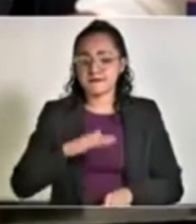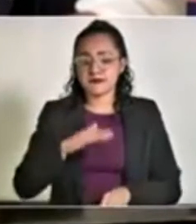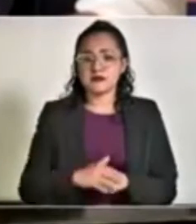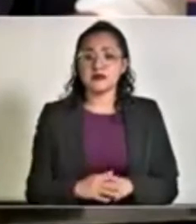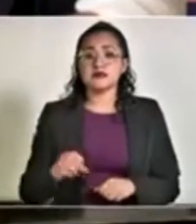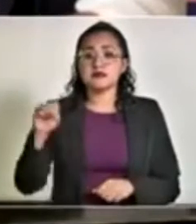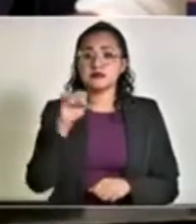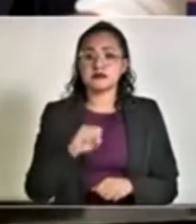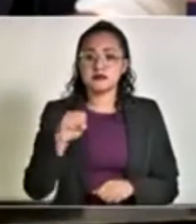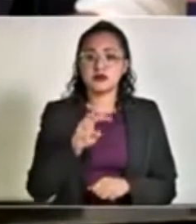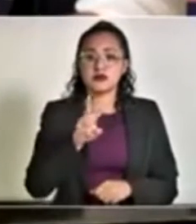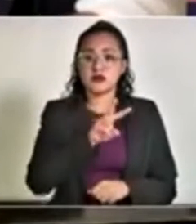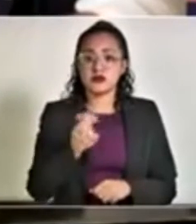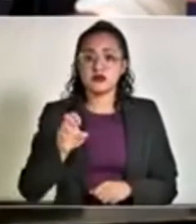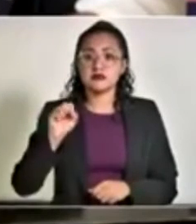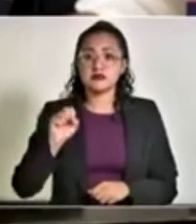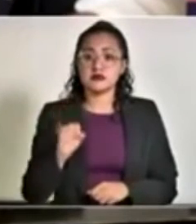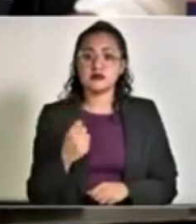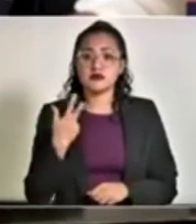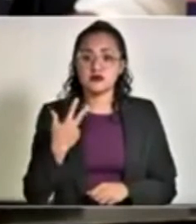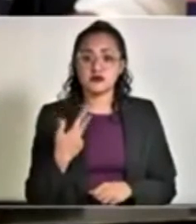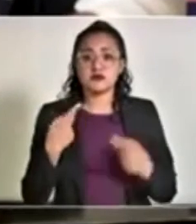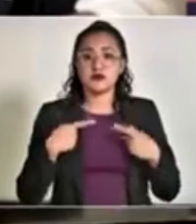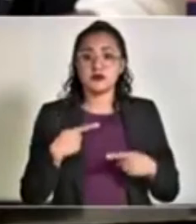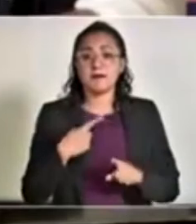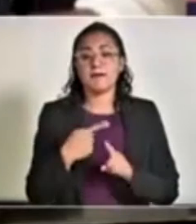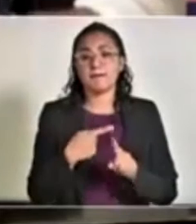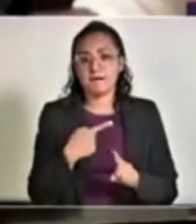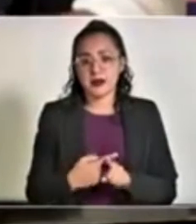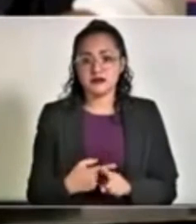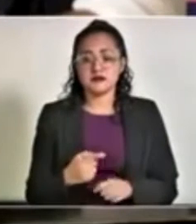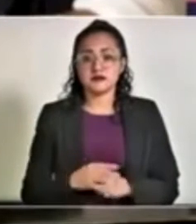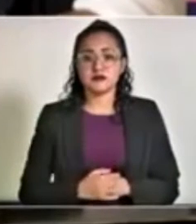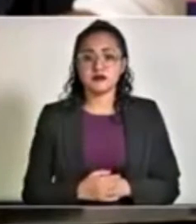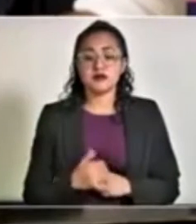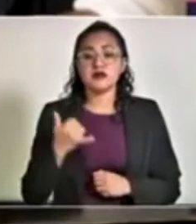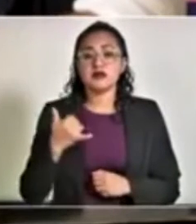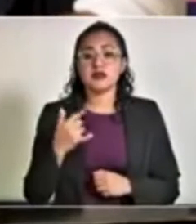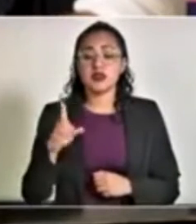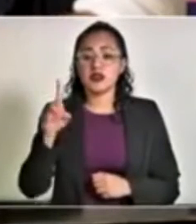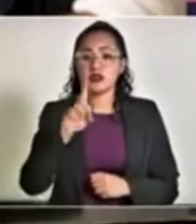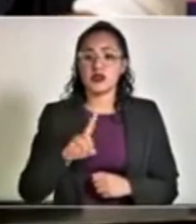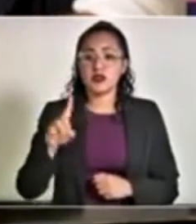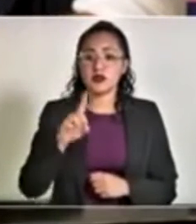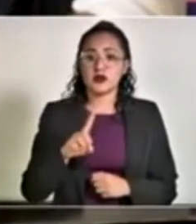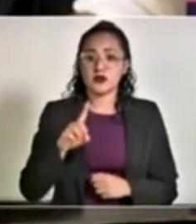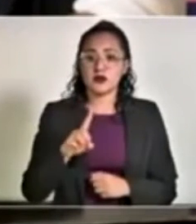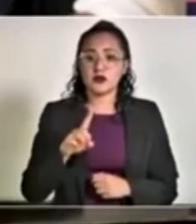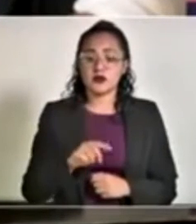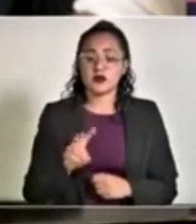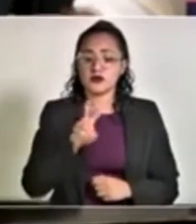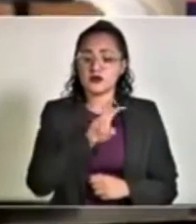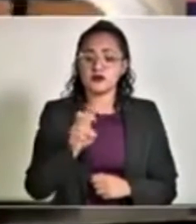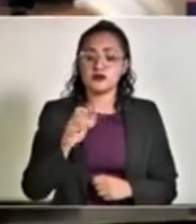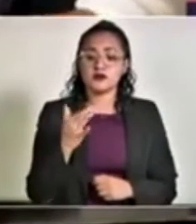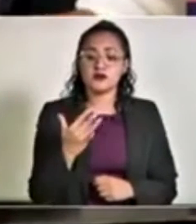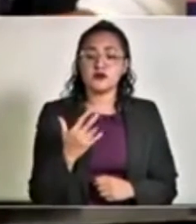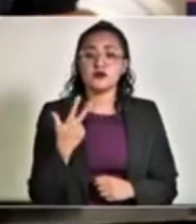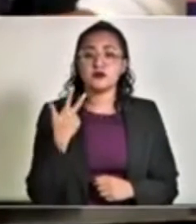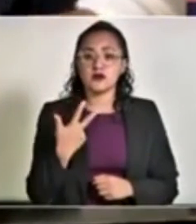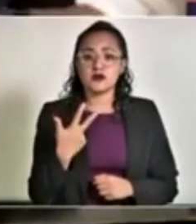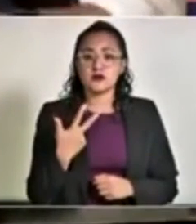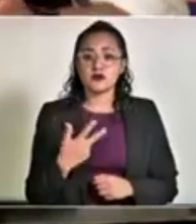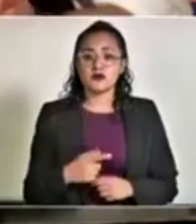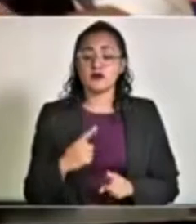el sábado 268 positivos más y el domingo 258